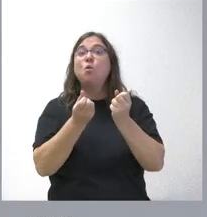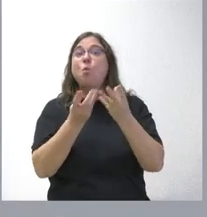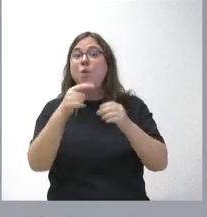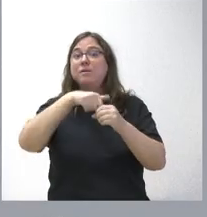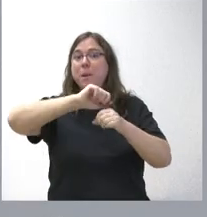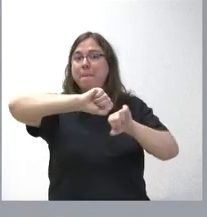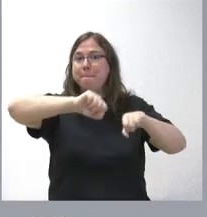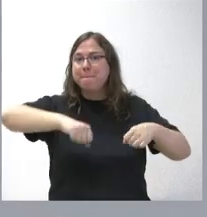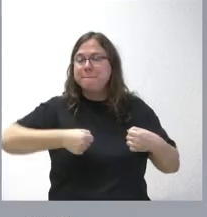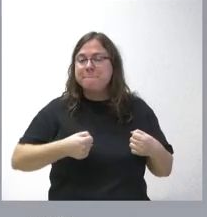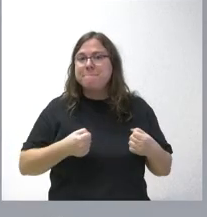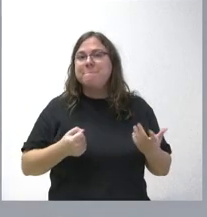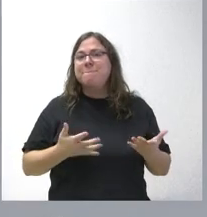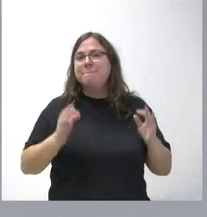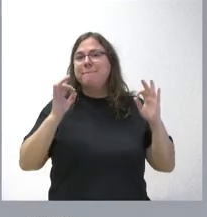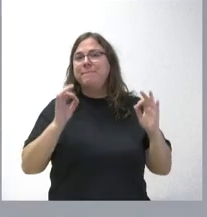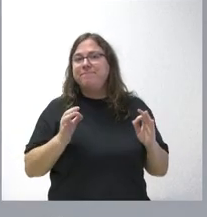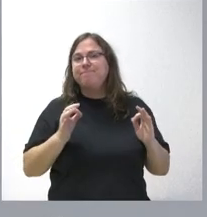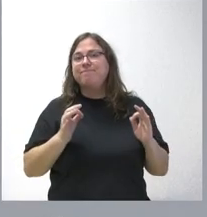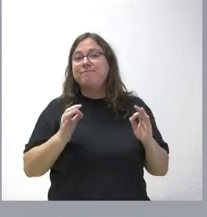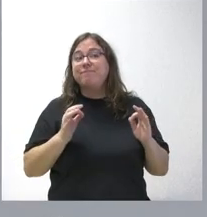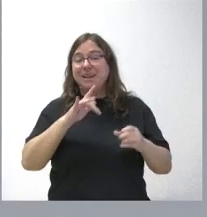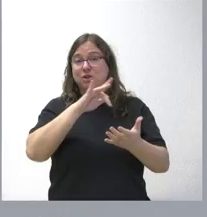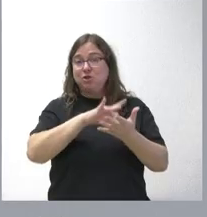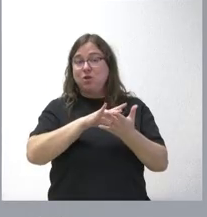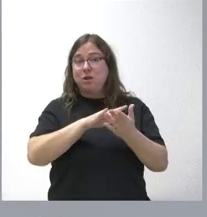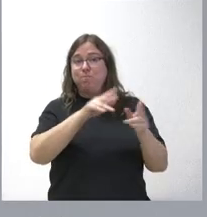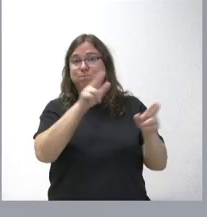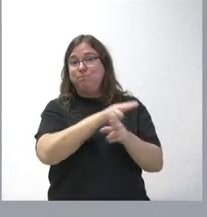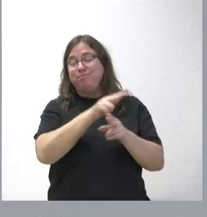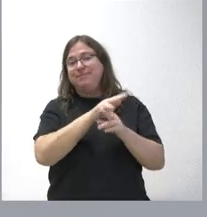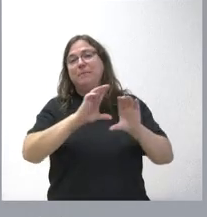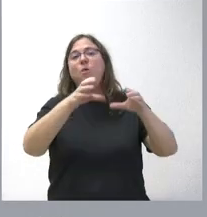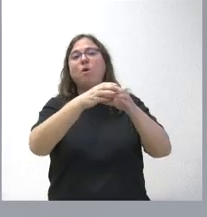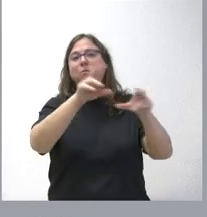de puestos afectados por la supresión de cuerpos,